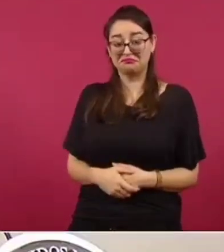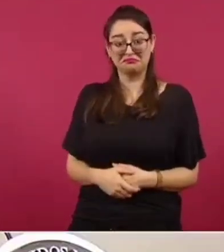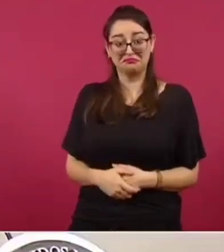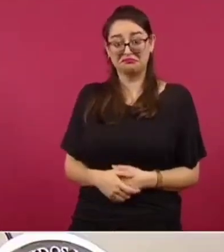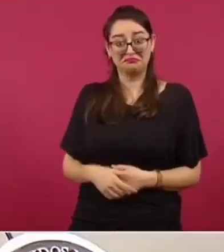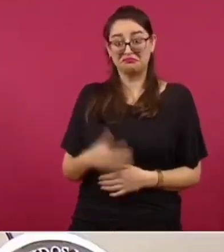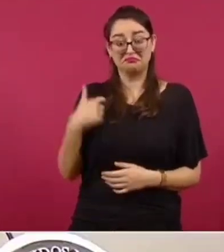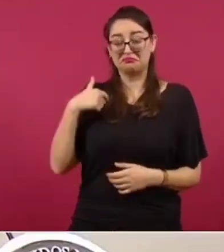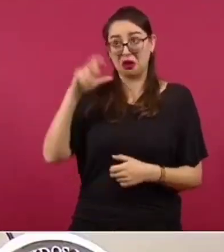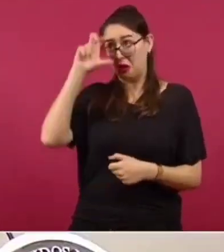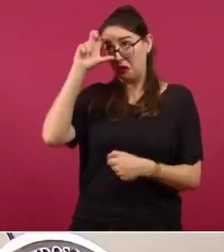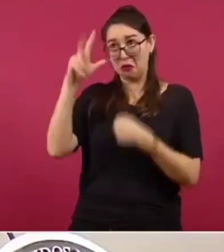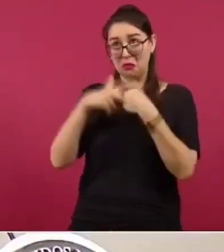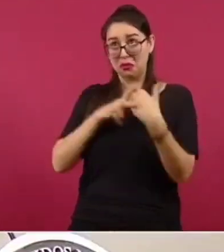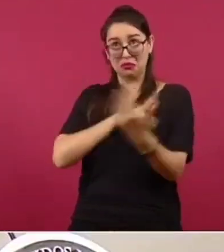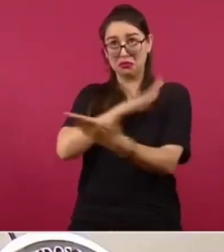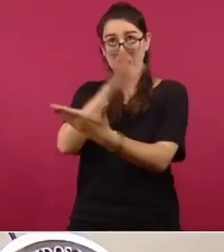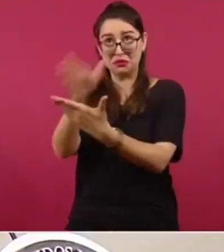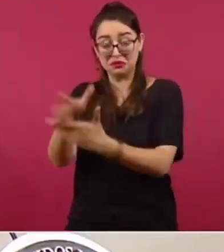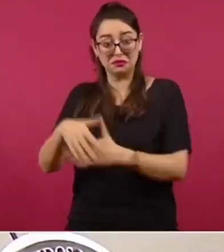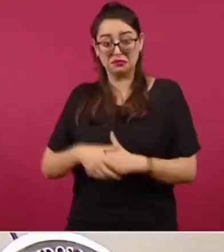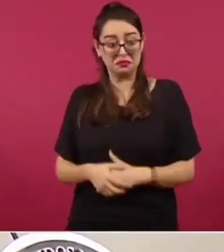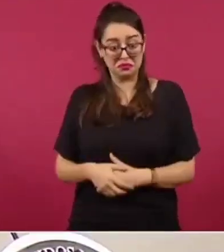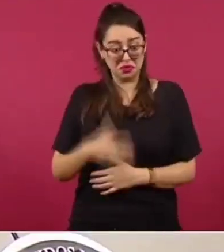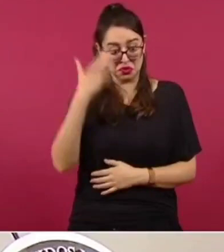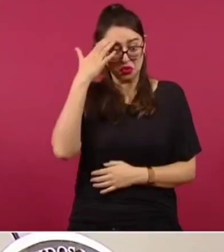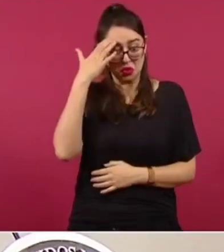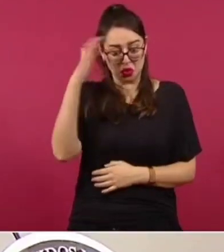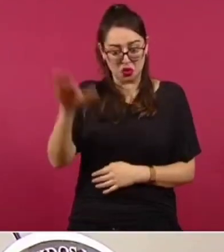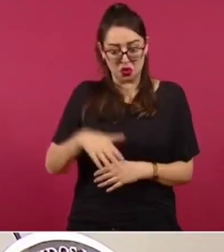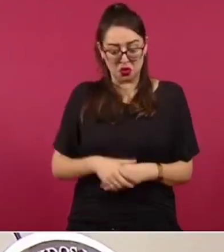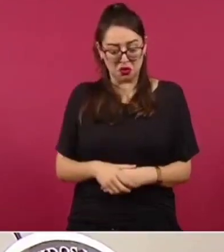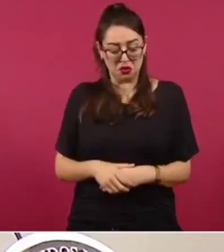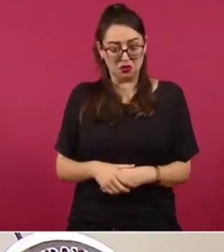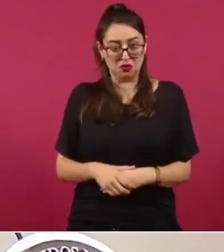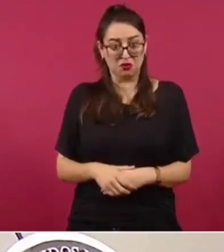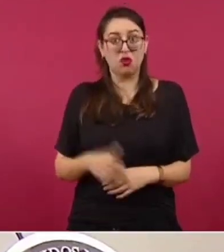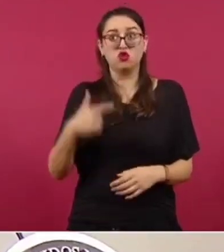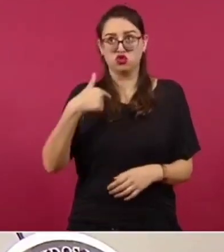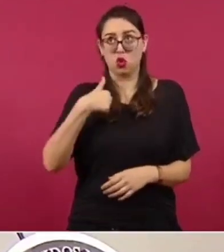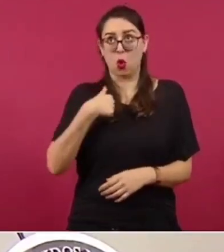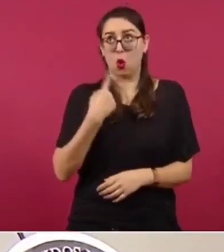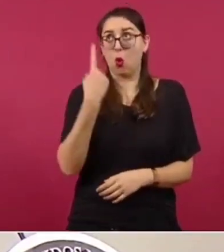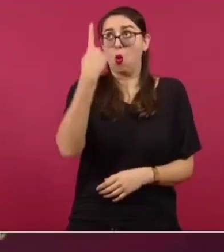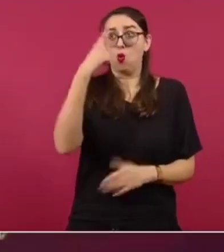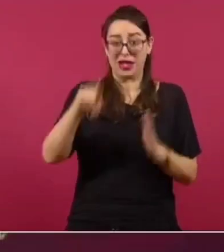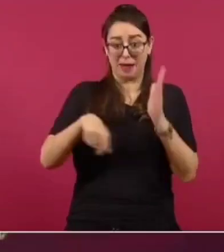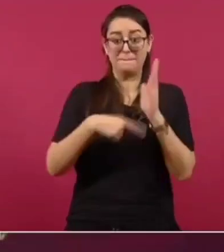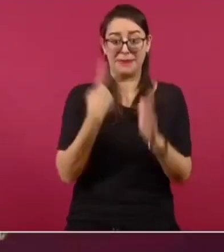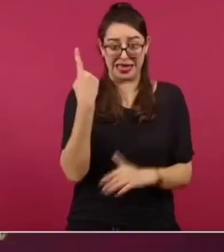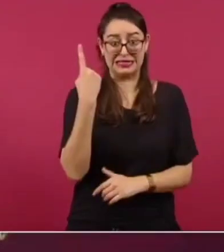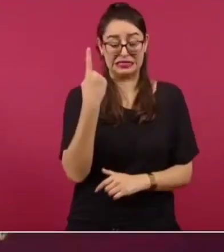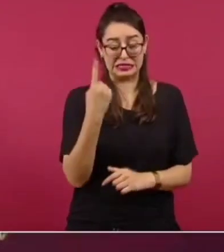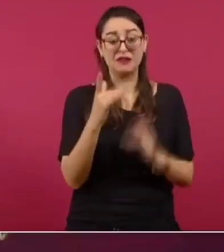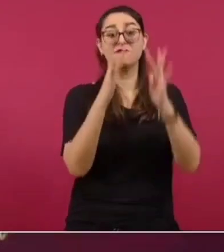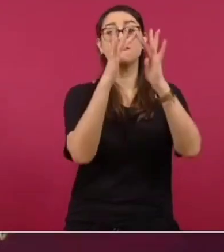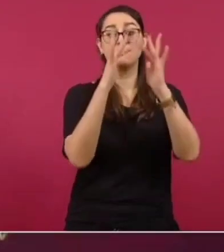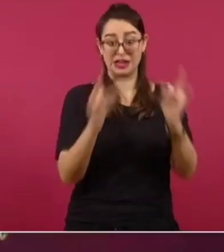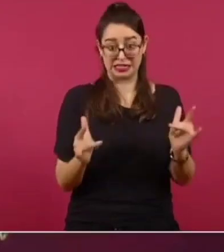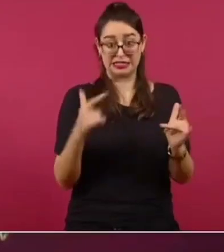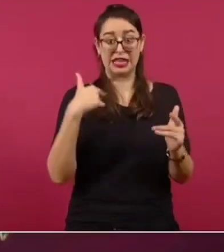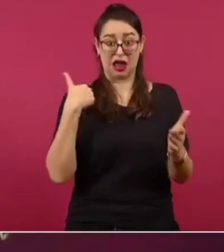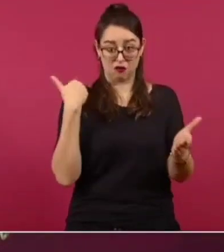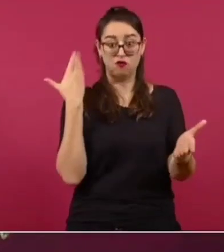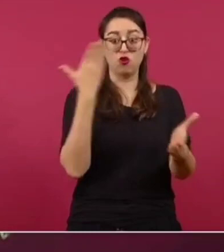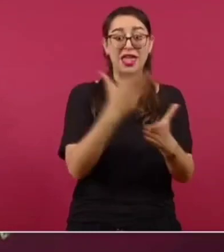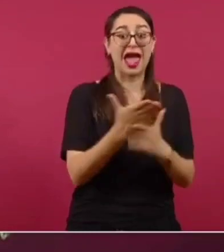Europa. He ido, solamente conozco París. En la administración anterior me tocó ir por cuestiones